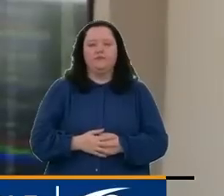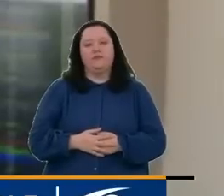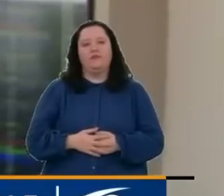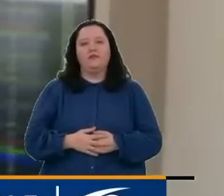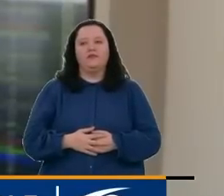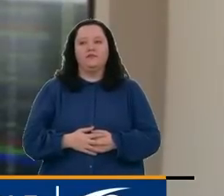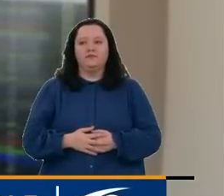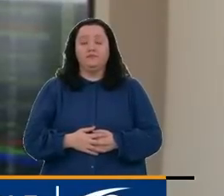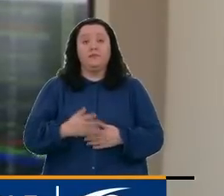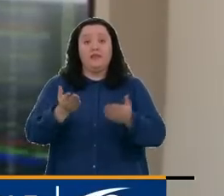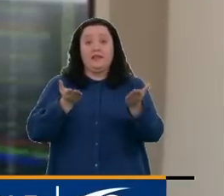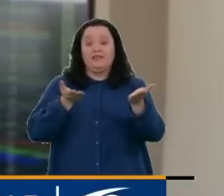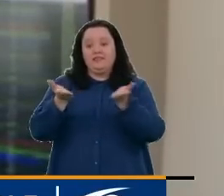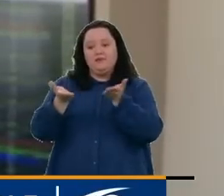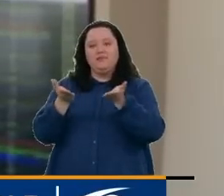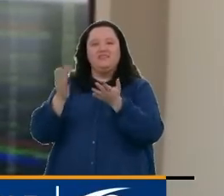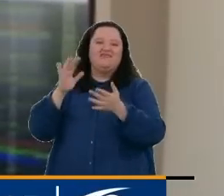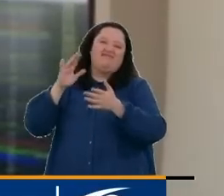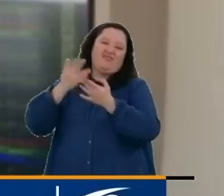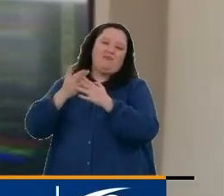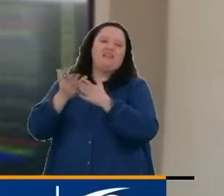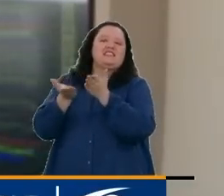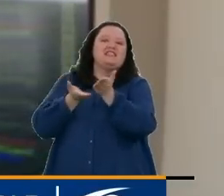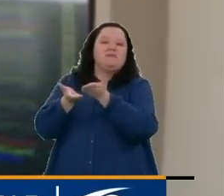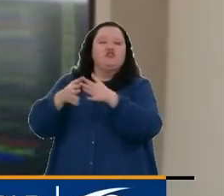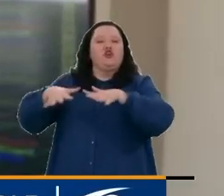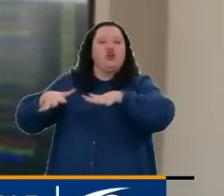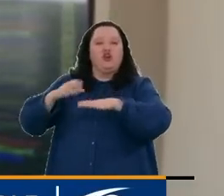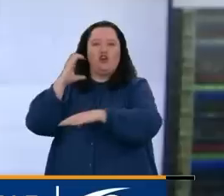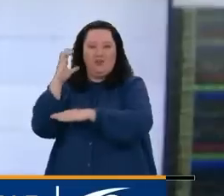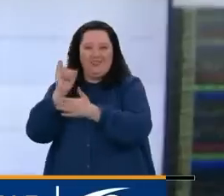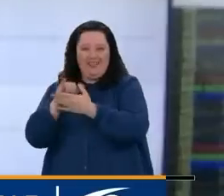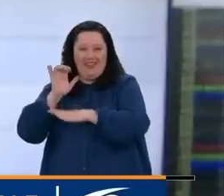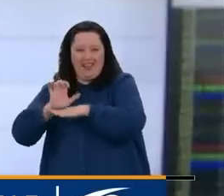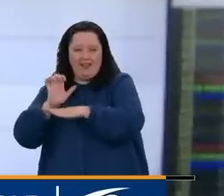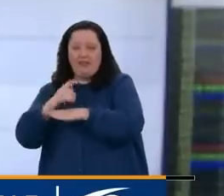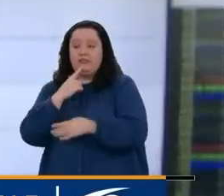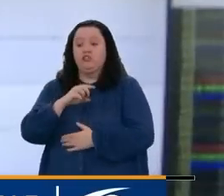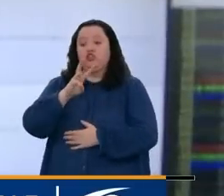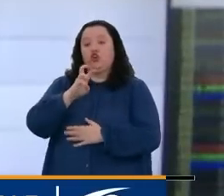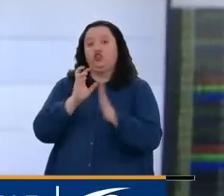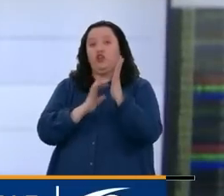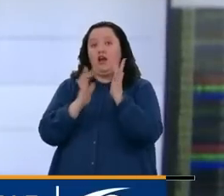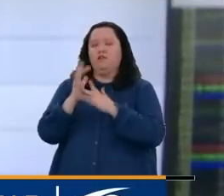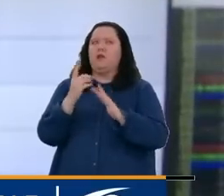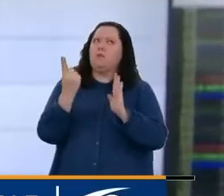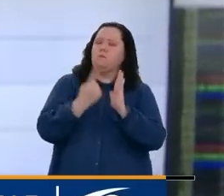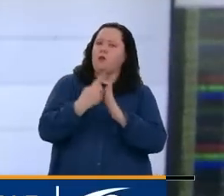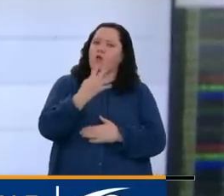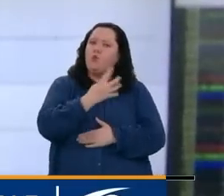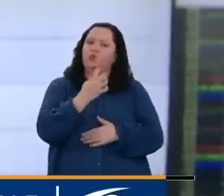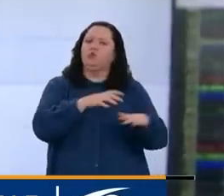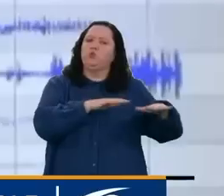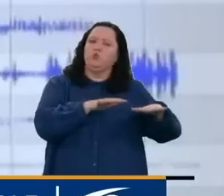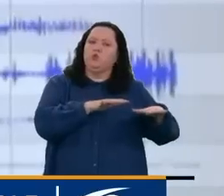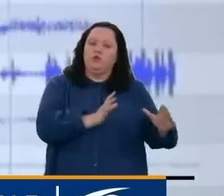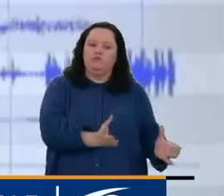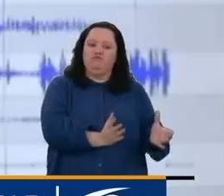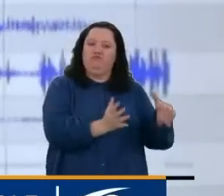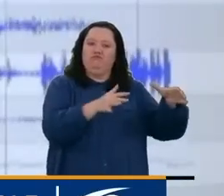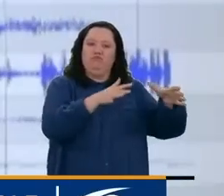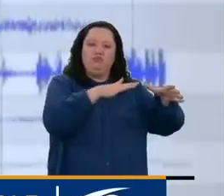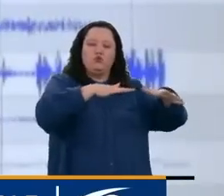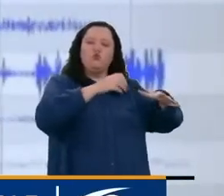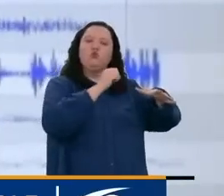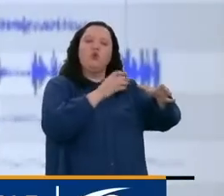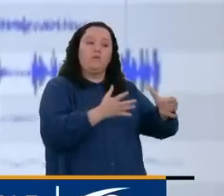El Servicio Geológico Colombiano en el Boletín Extraordinario informa que el 8 de abril se registraron 1.400 eventos sísmicos en la zona